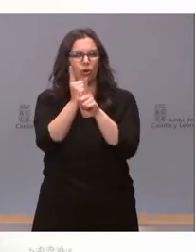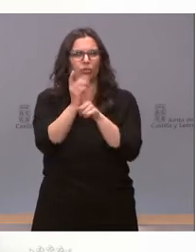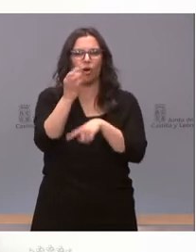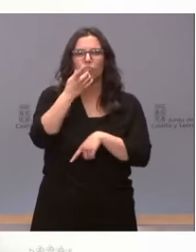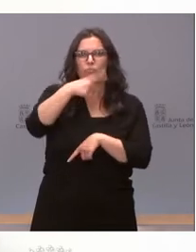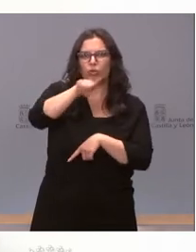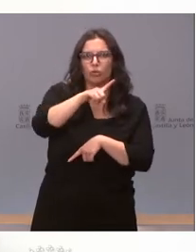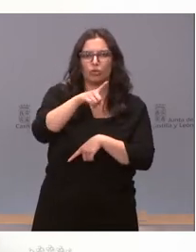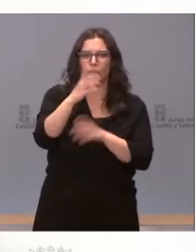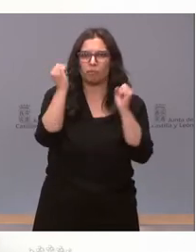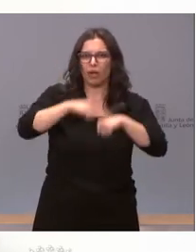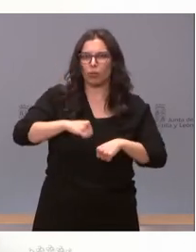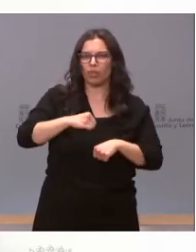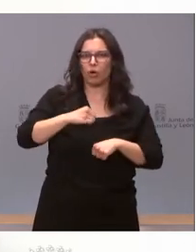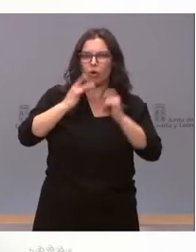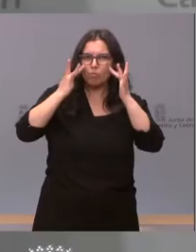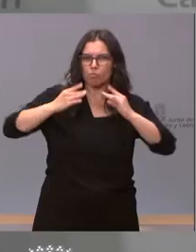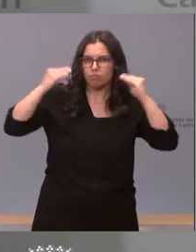sobre la legalidad. acuerdo. Muchas gracias.